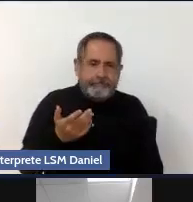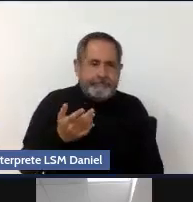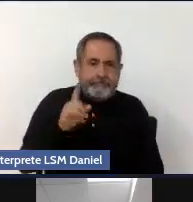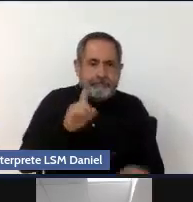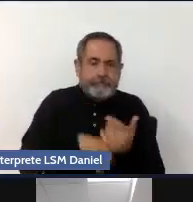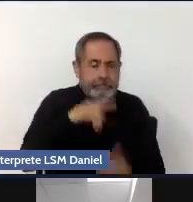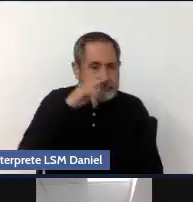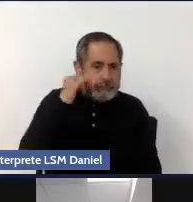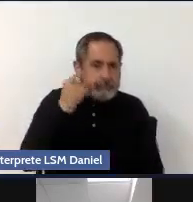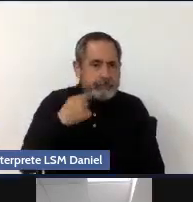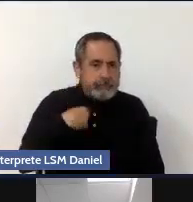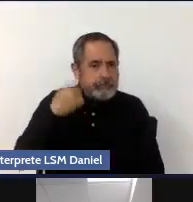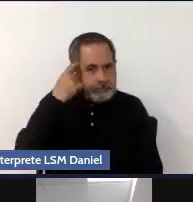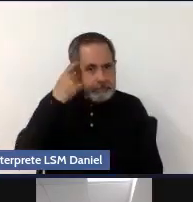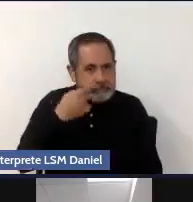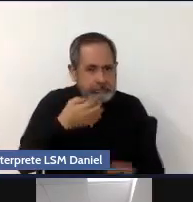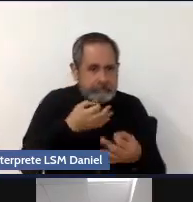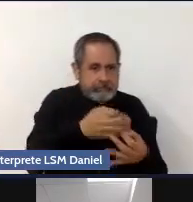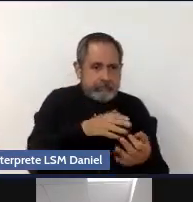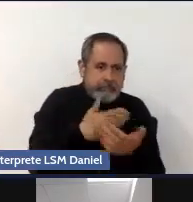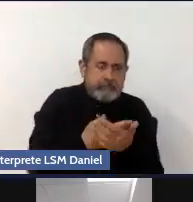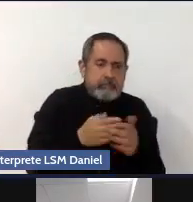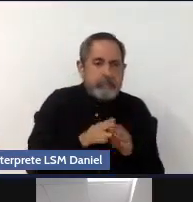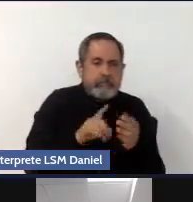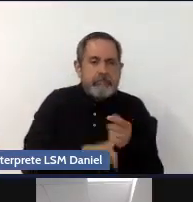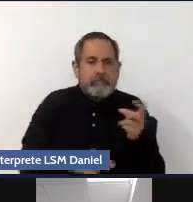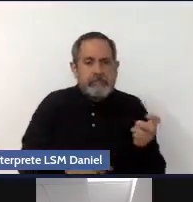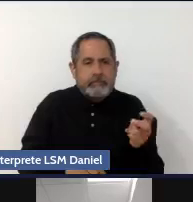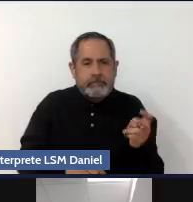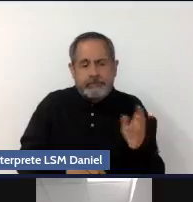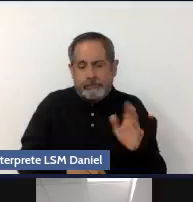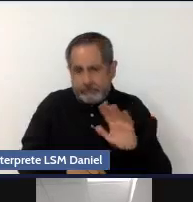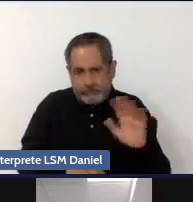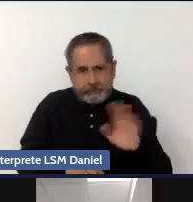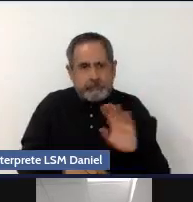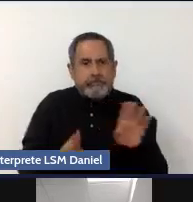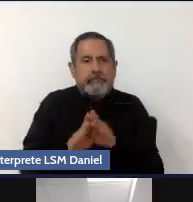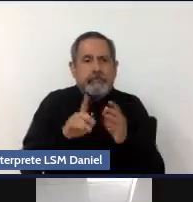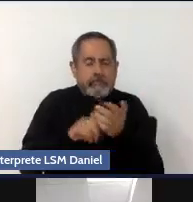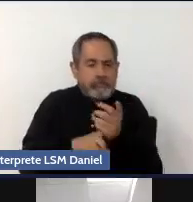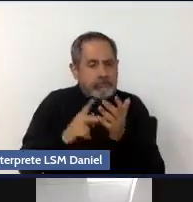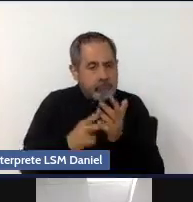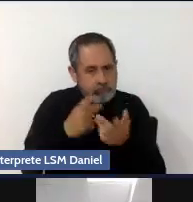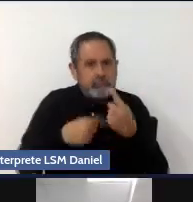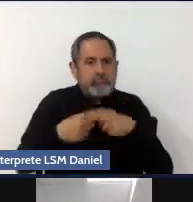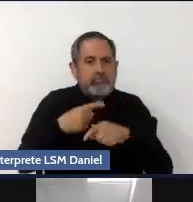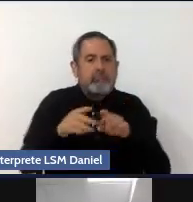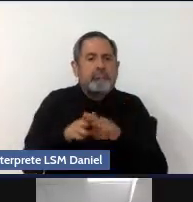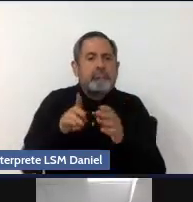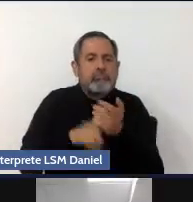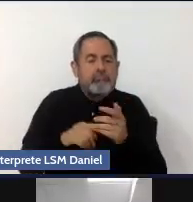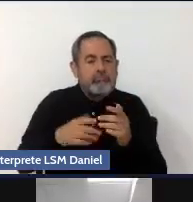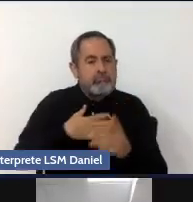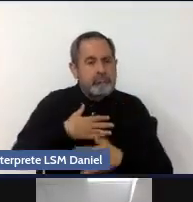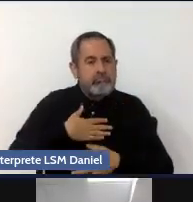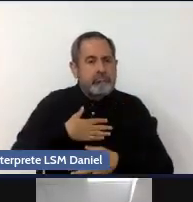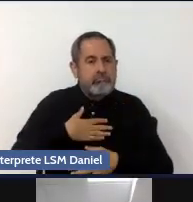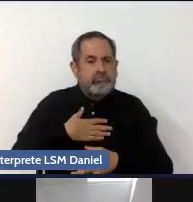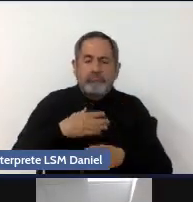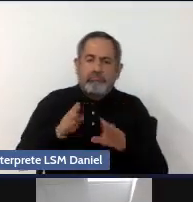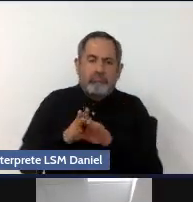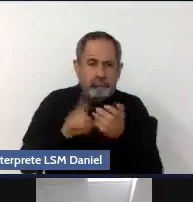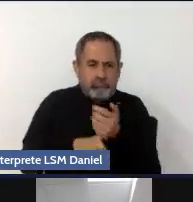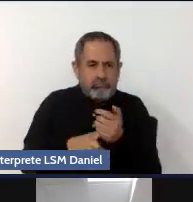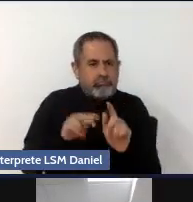ser que yo me vaya por ahí. Ajá, entonces hay que, eh, volvernos a nosotros, ¿no? Hay que volver a